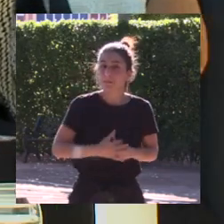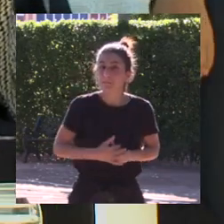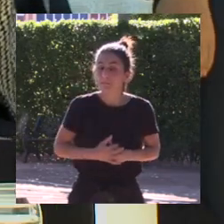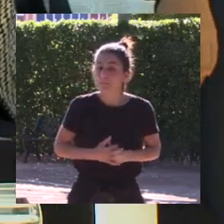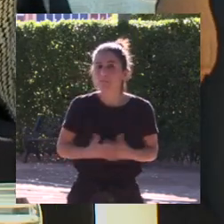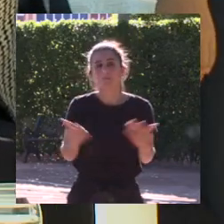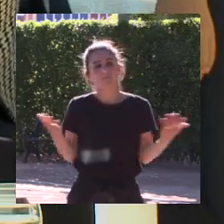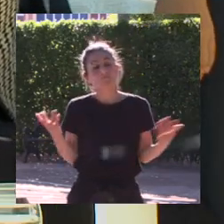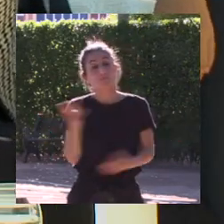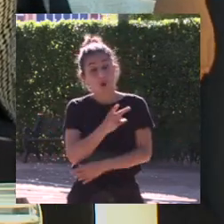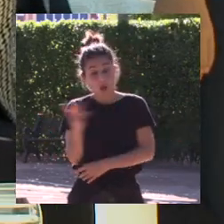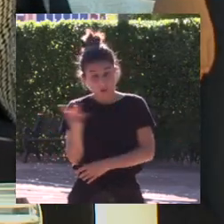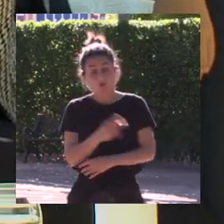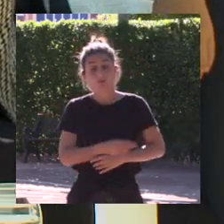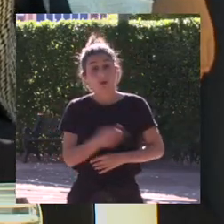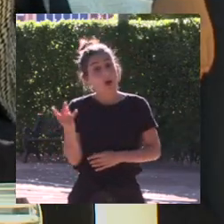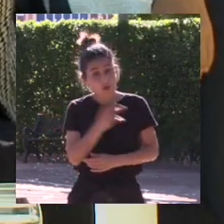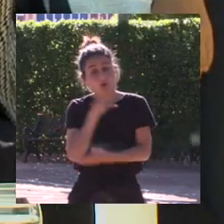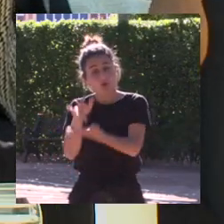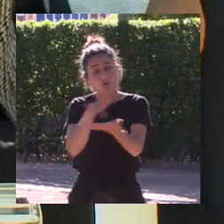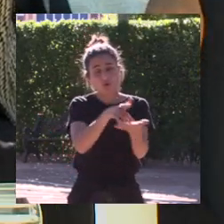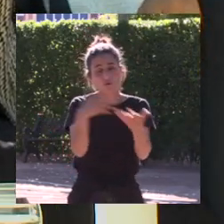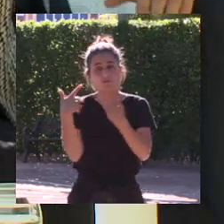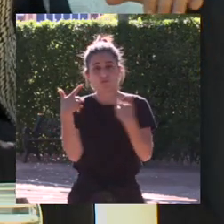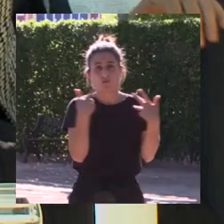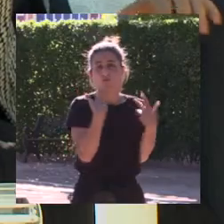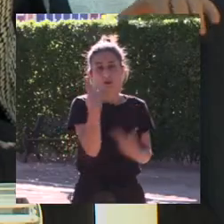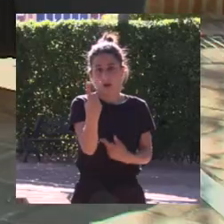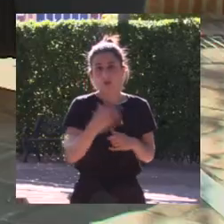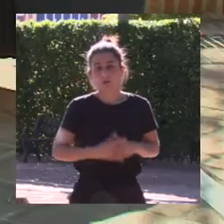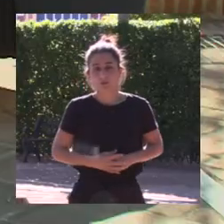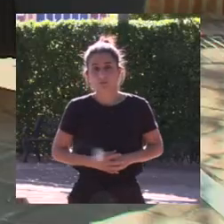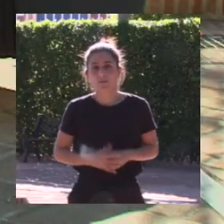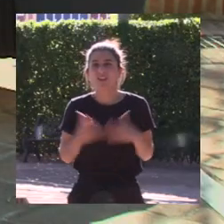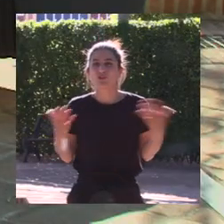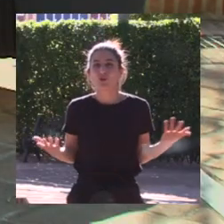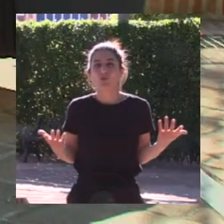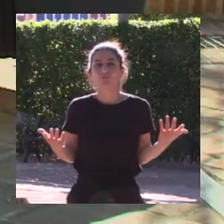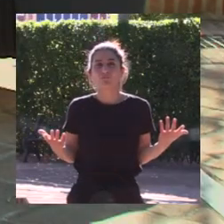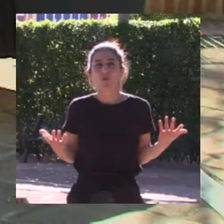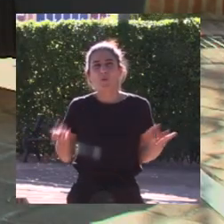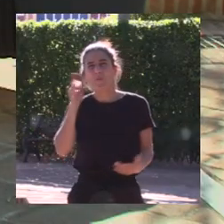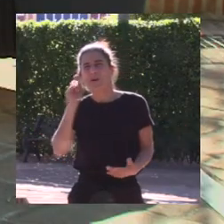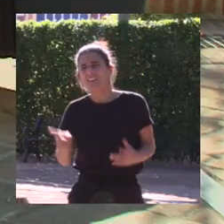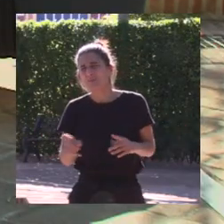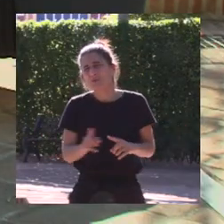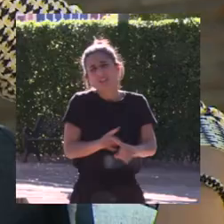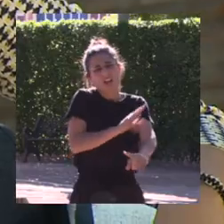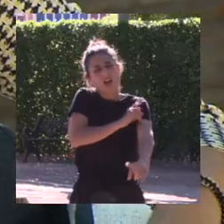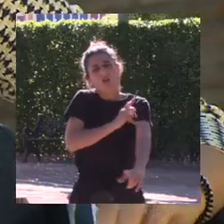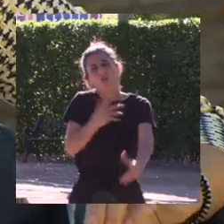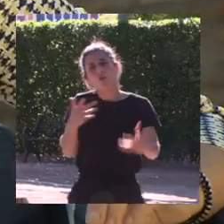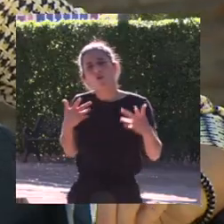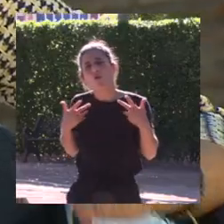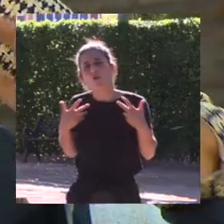pues ambas ambas cosas yo por suerte no he sufrido demasiado machismo porque